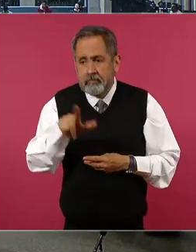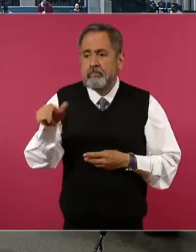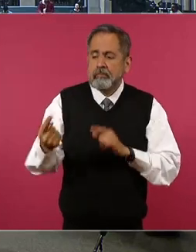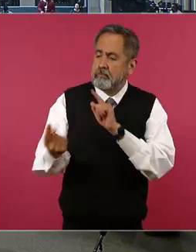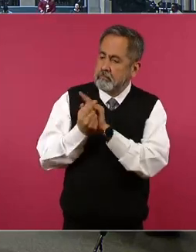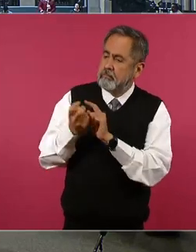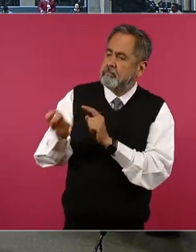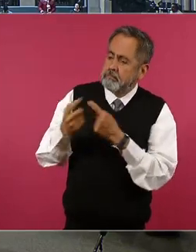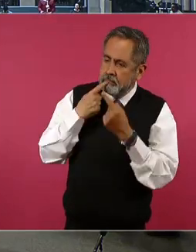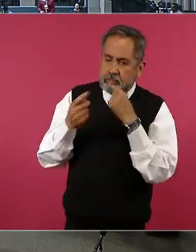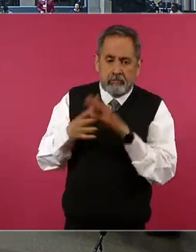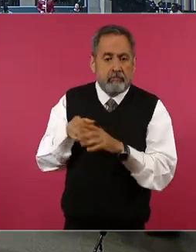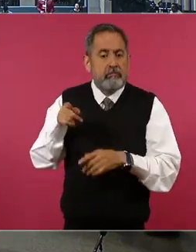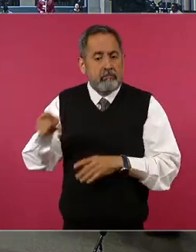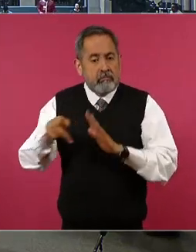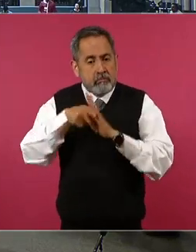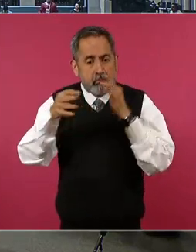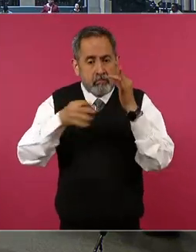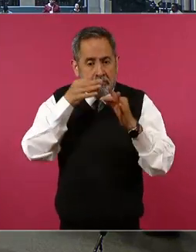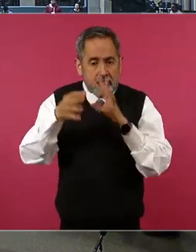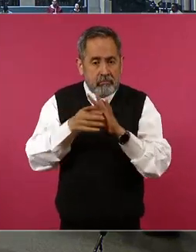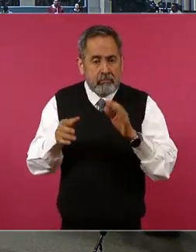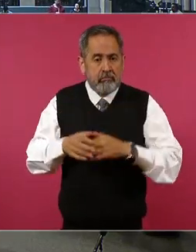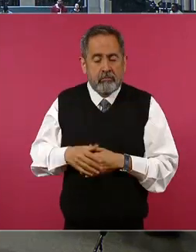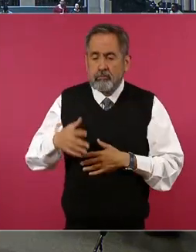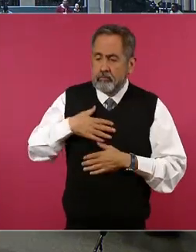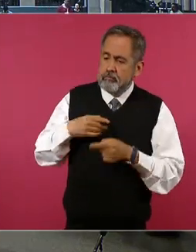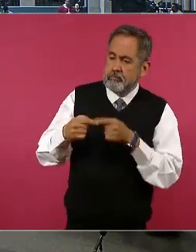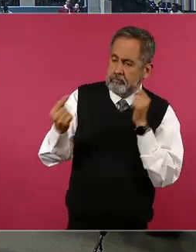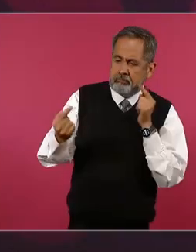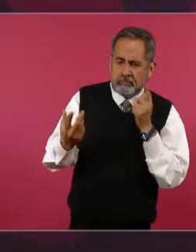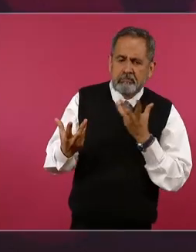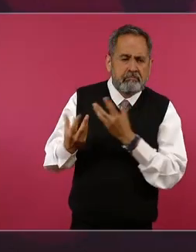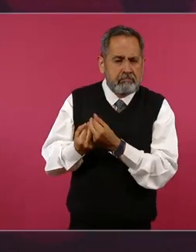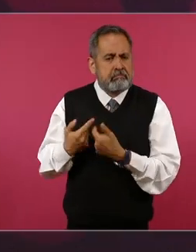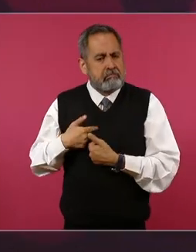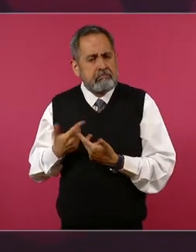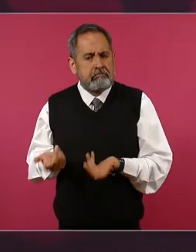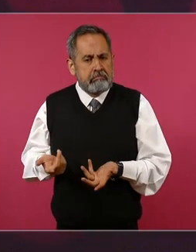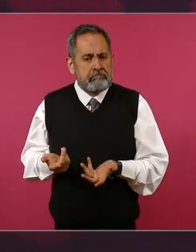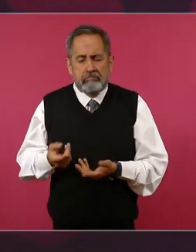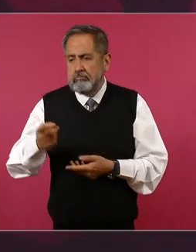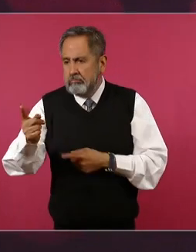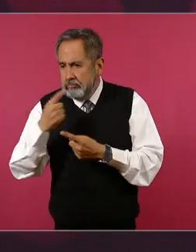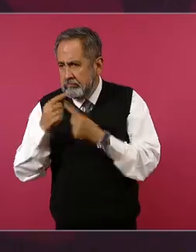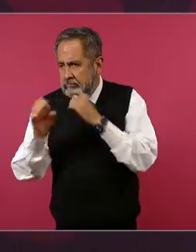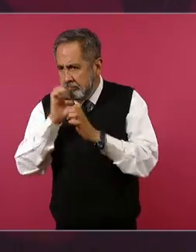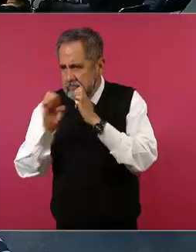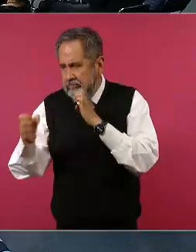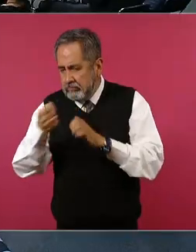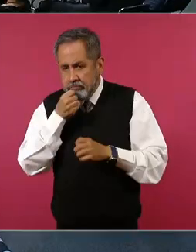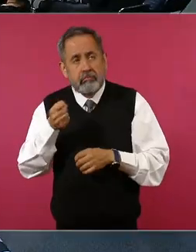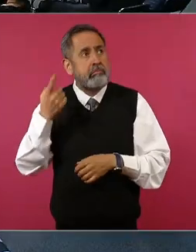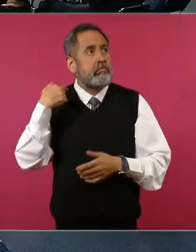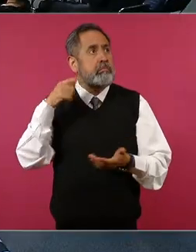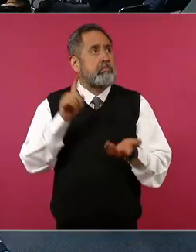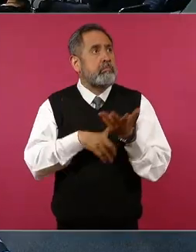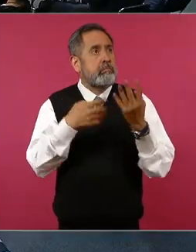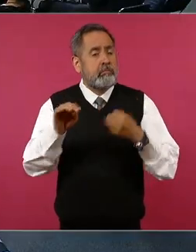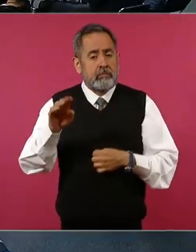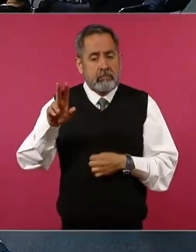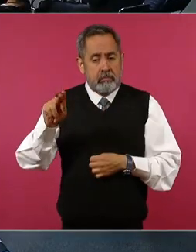conocimos porque ella era periodista y yo estaba en la oposición en el 89 presidente en el 89